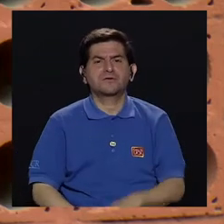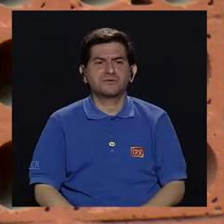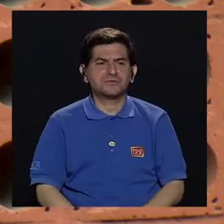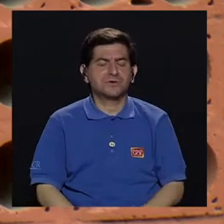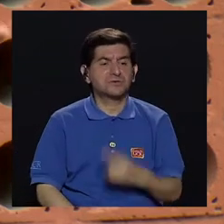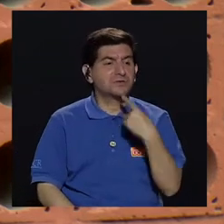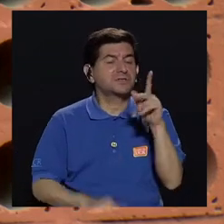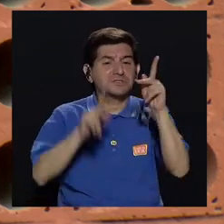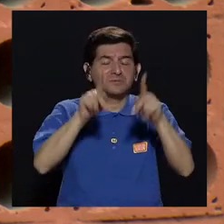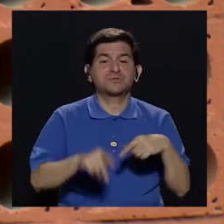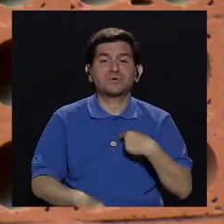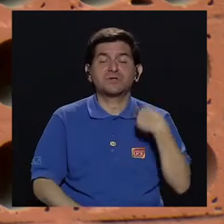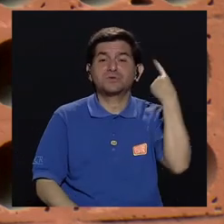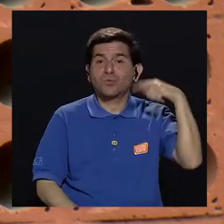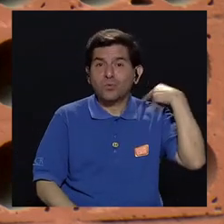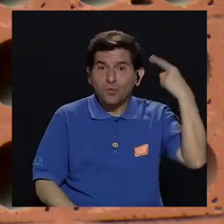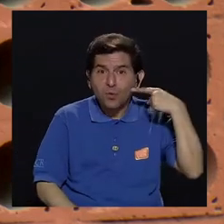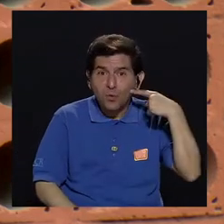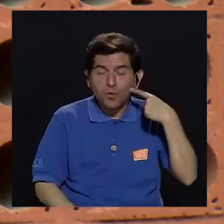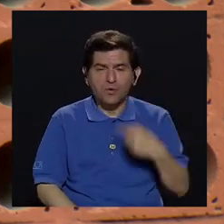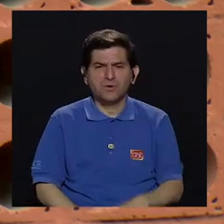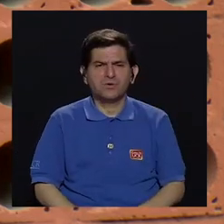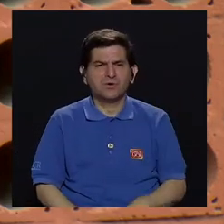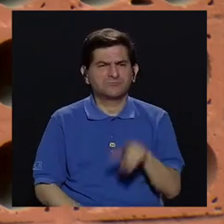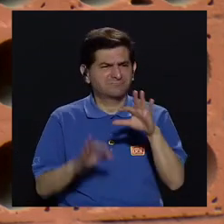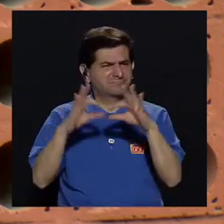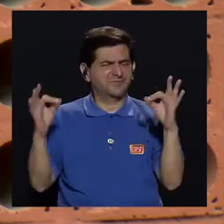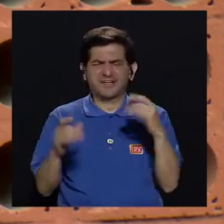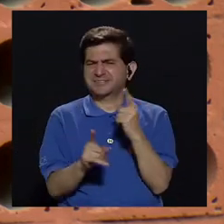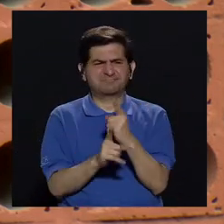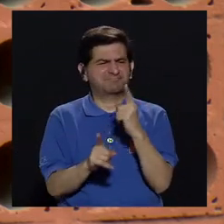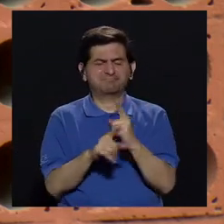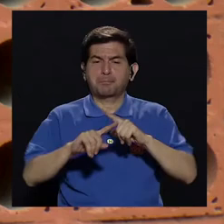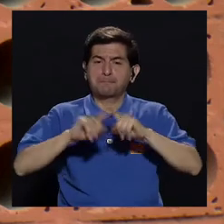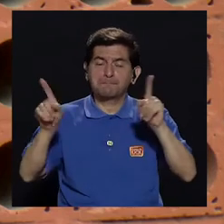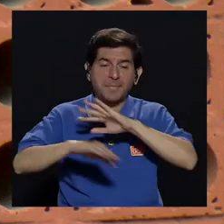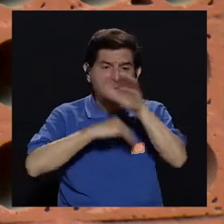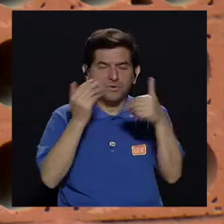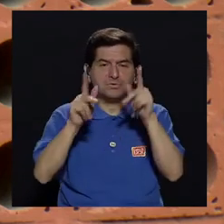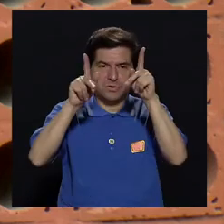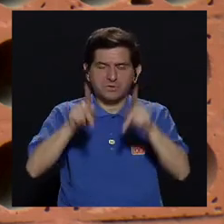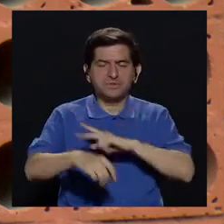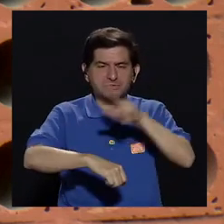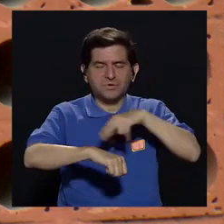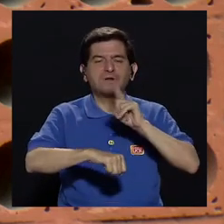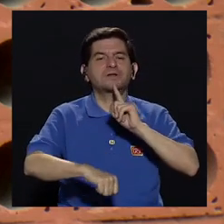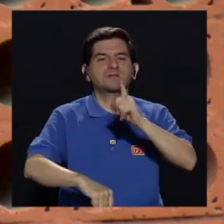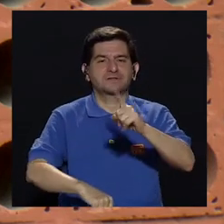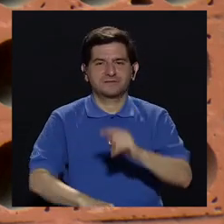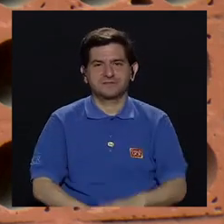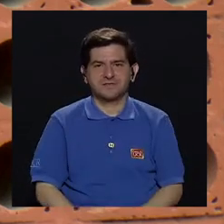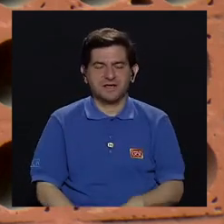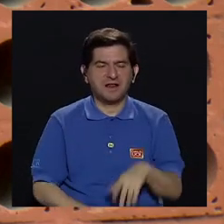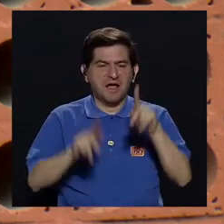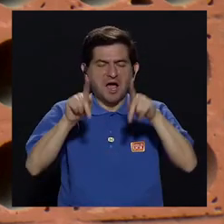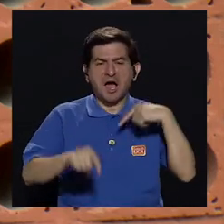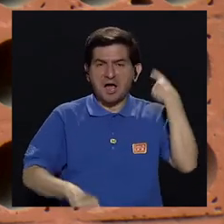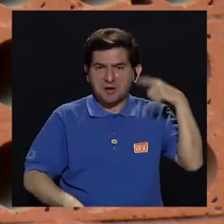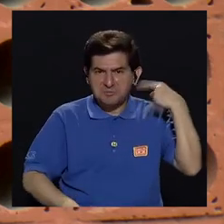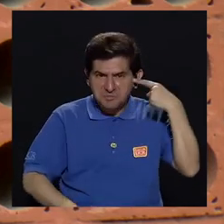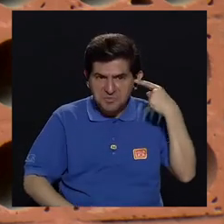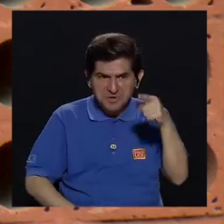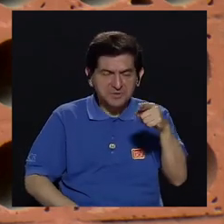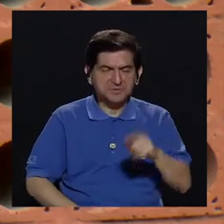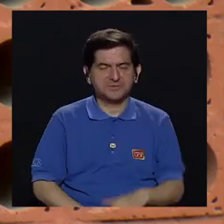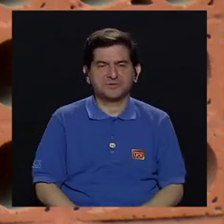llaman la gente, loco, aunque sabemos que la expresión no existe, pero es lo que todos comúnmente decimos, se está volviendo loco.